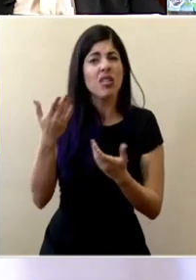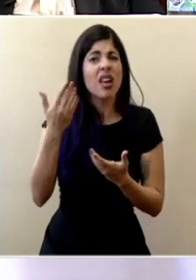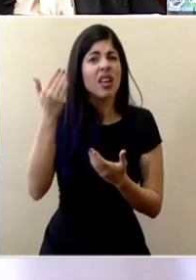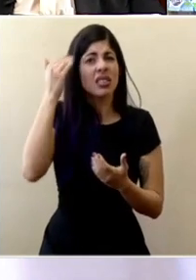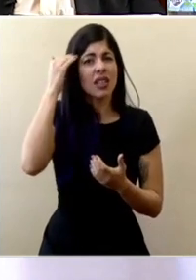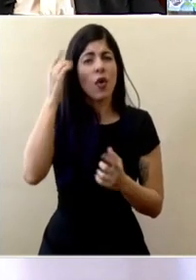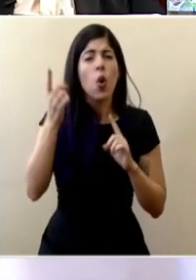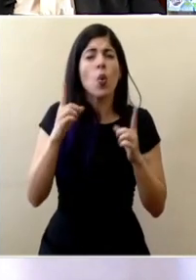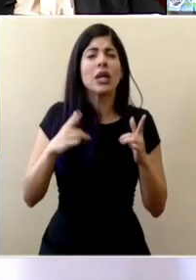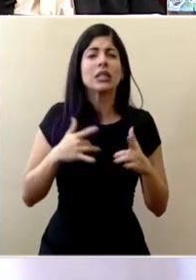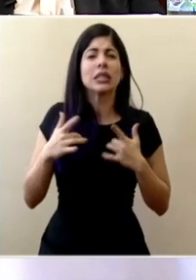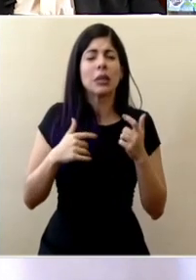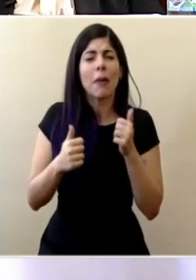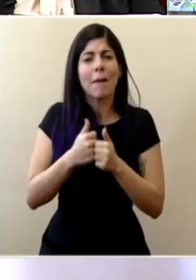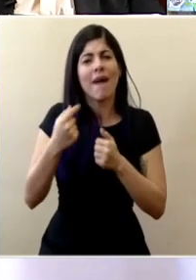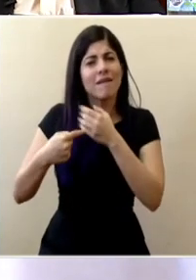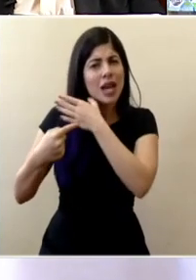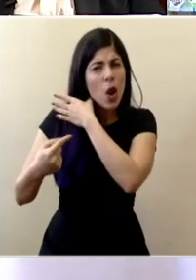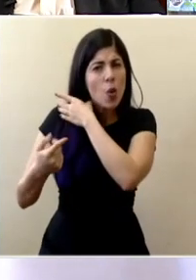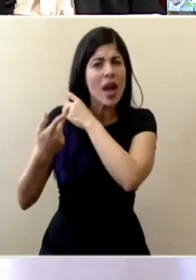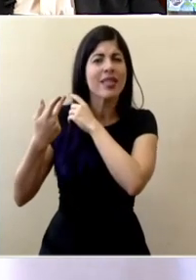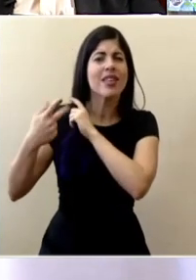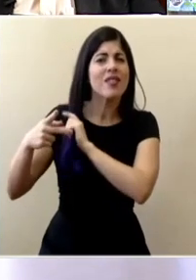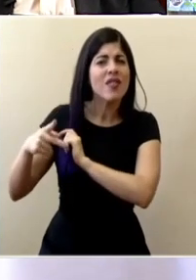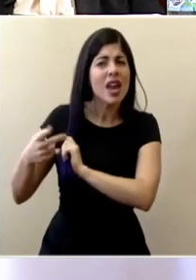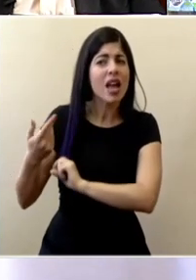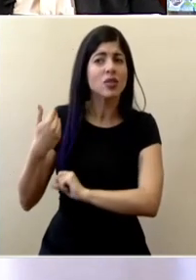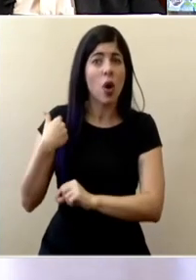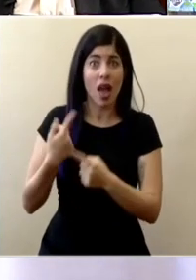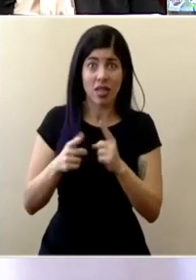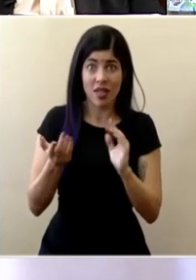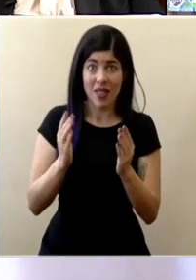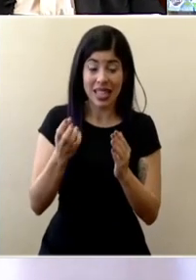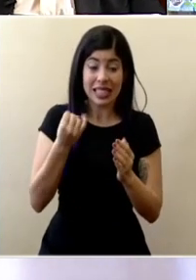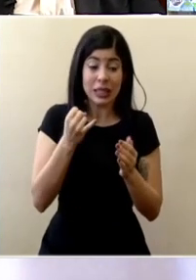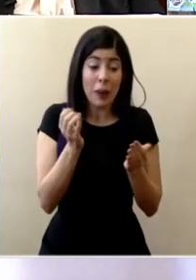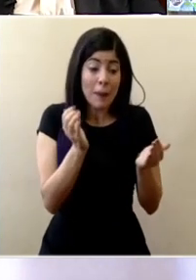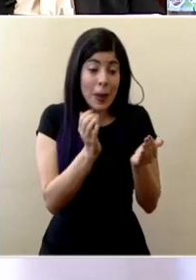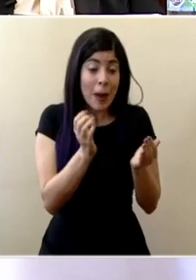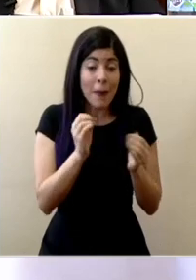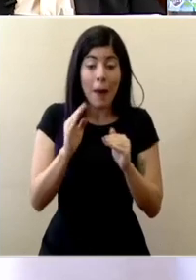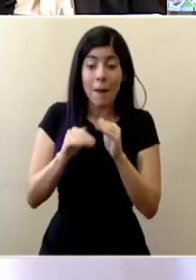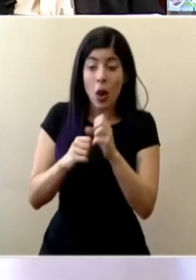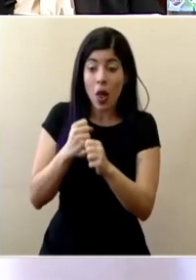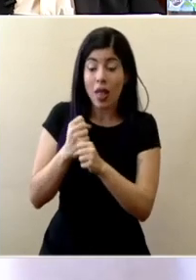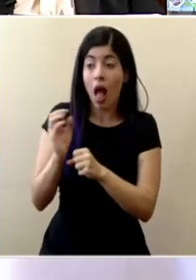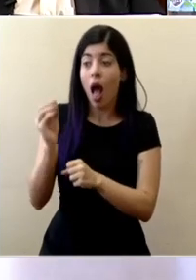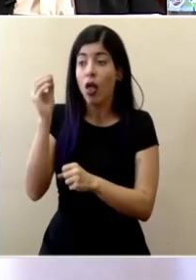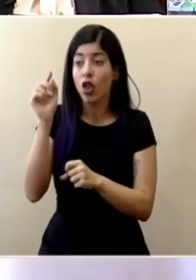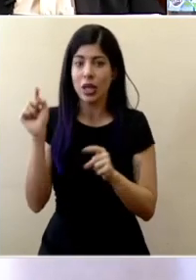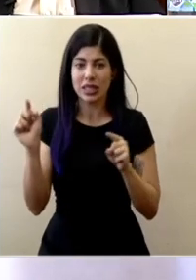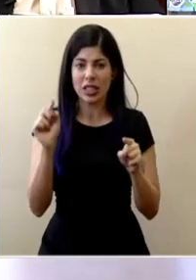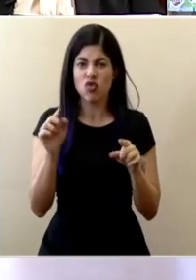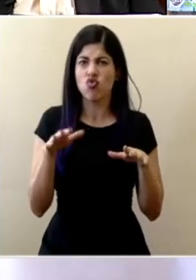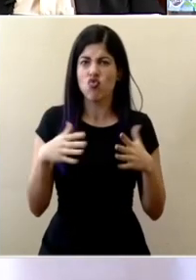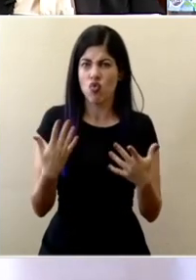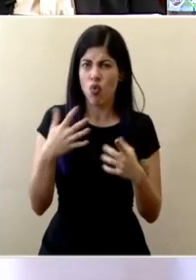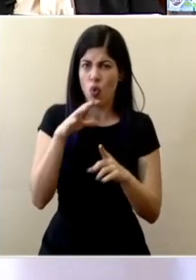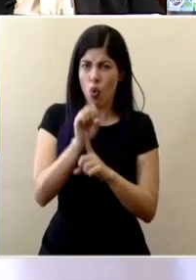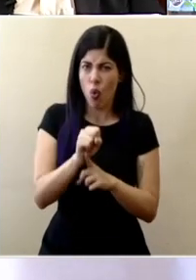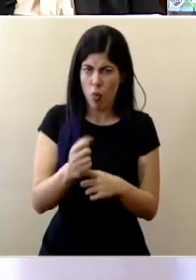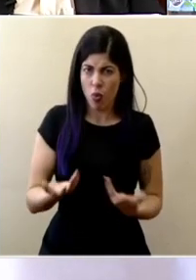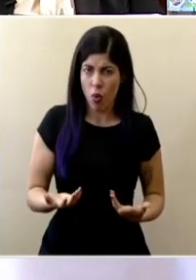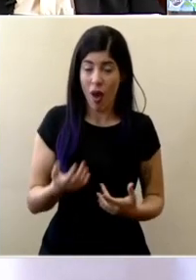cuáles son los síntomas más frecuentes las condiciones de riesgo si hay diferencias entre un recién nacido un menor y un adolescente ¿las enfermedades